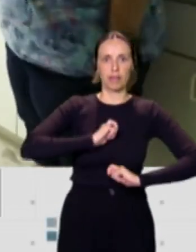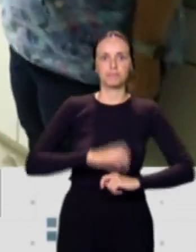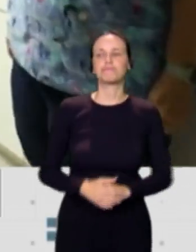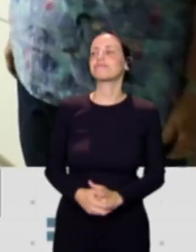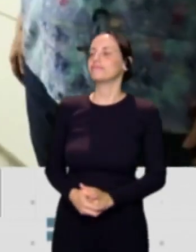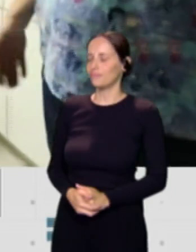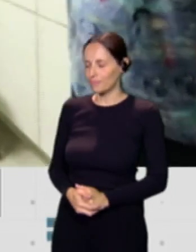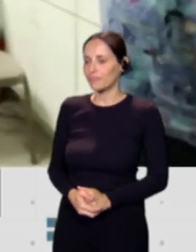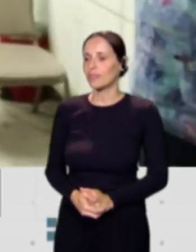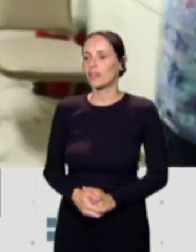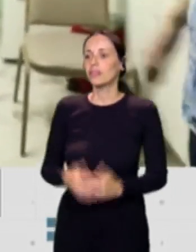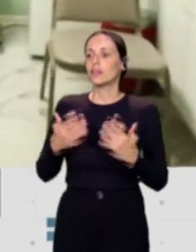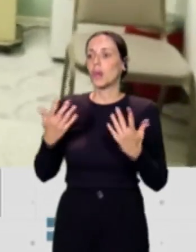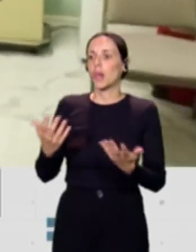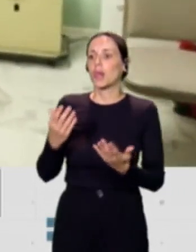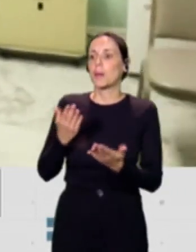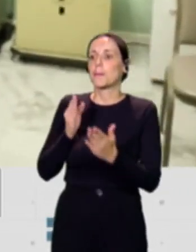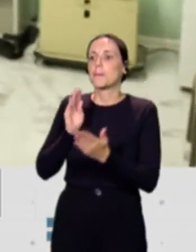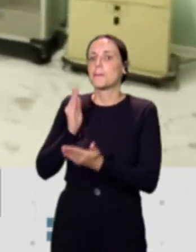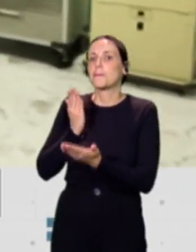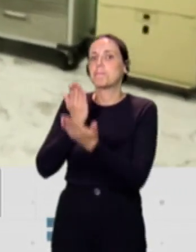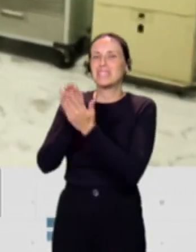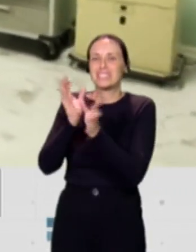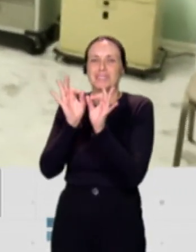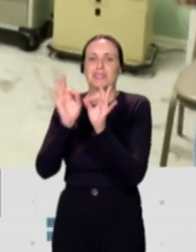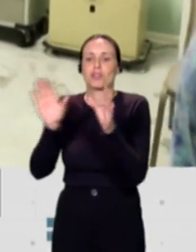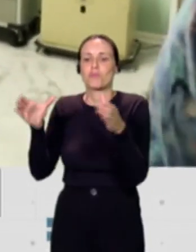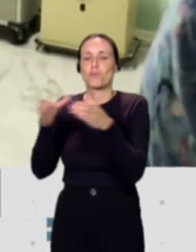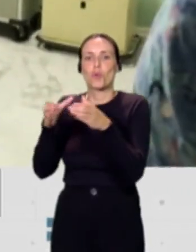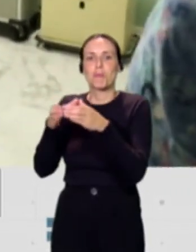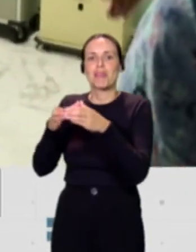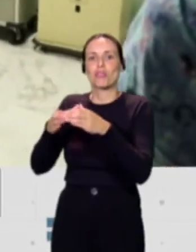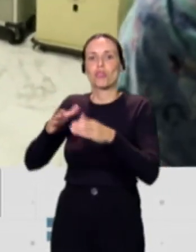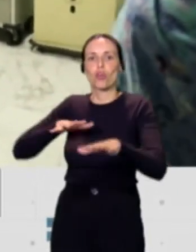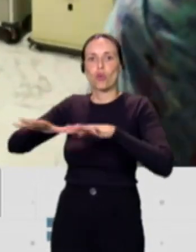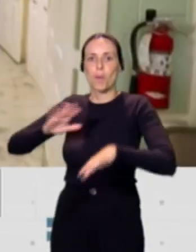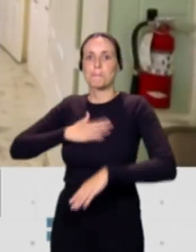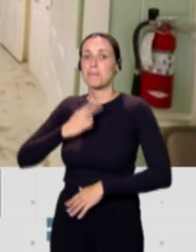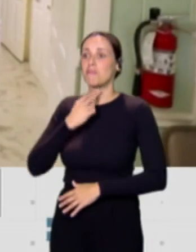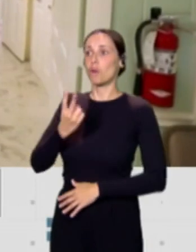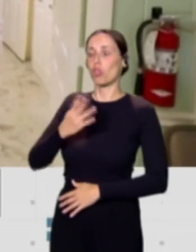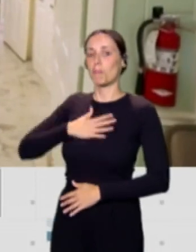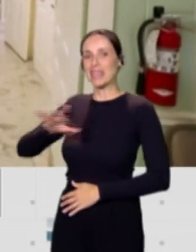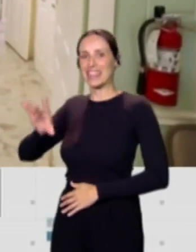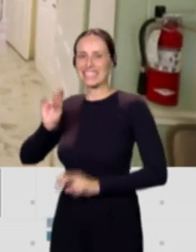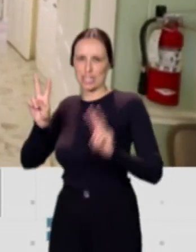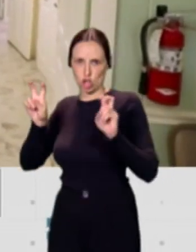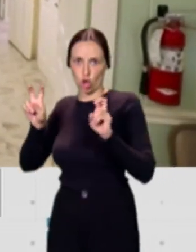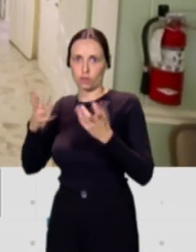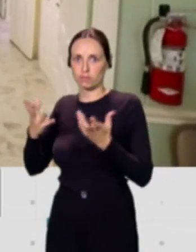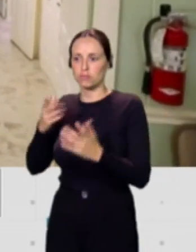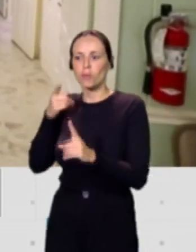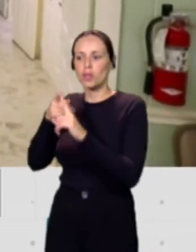Kika, ¿cuáles son las peticiones concretas que se hacen desde el movimiento Mi Voz Mi Decisión? Bueno, son cinco